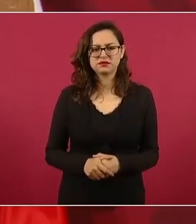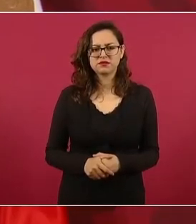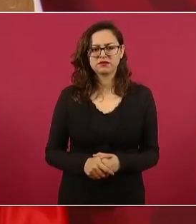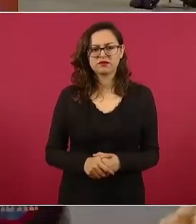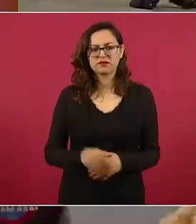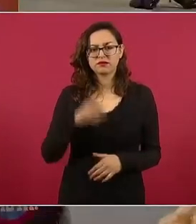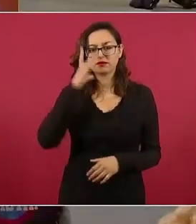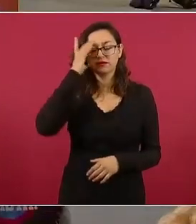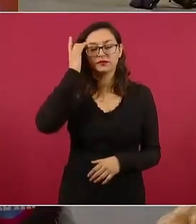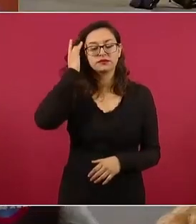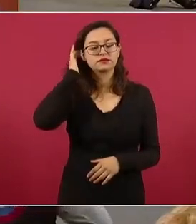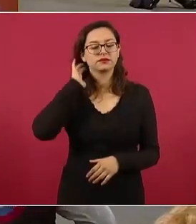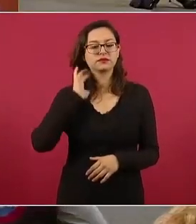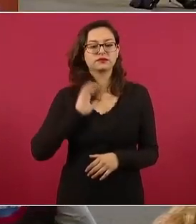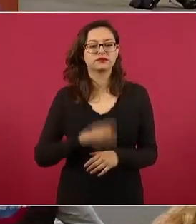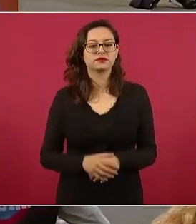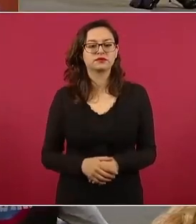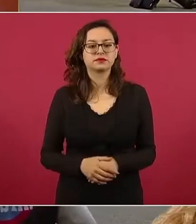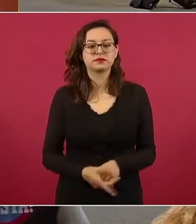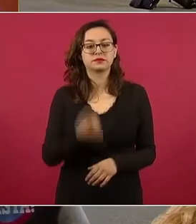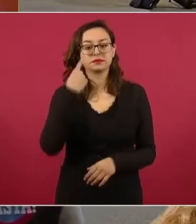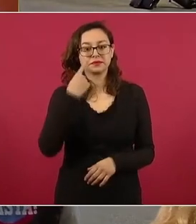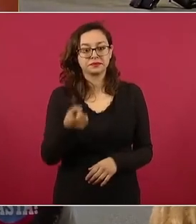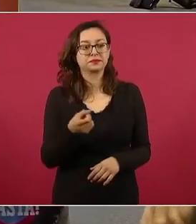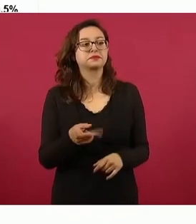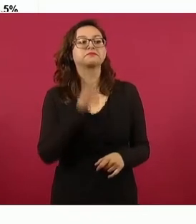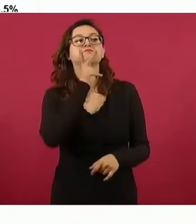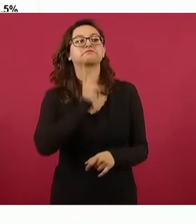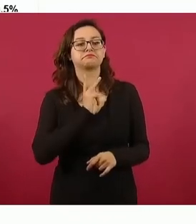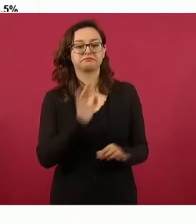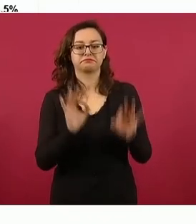aquí está ah que bueno